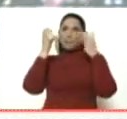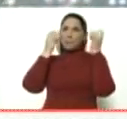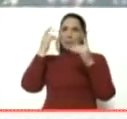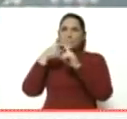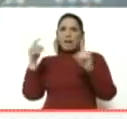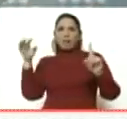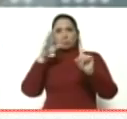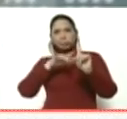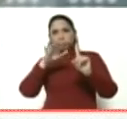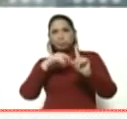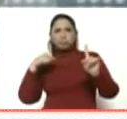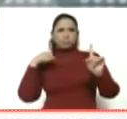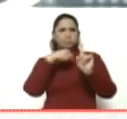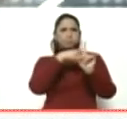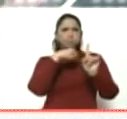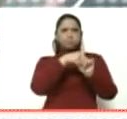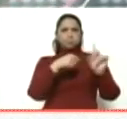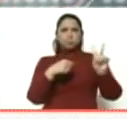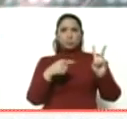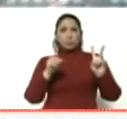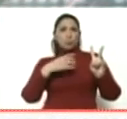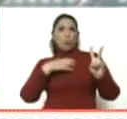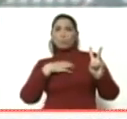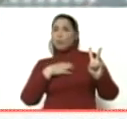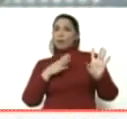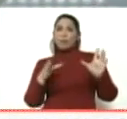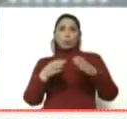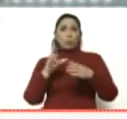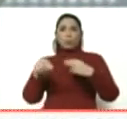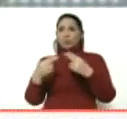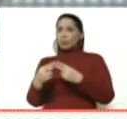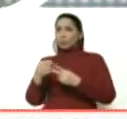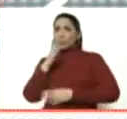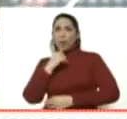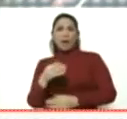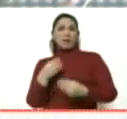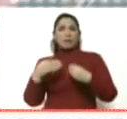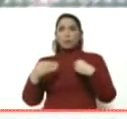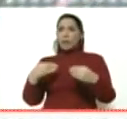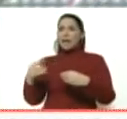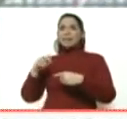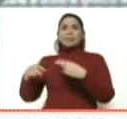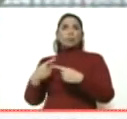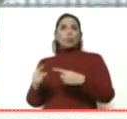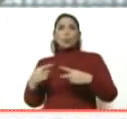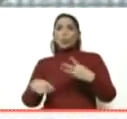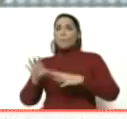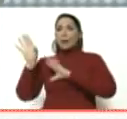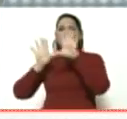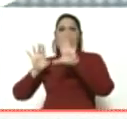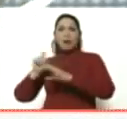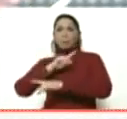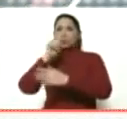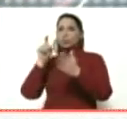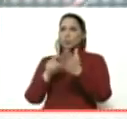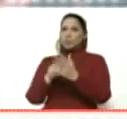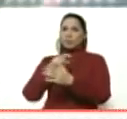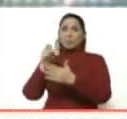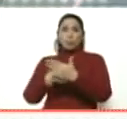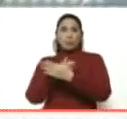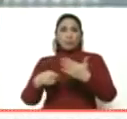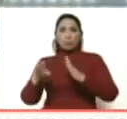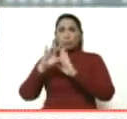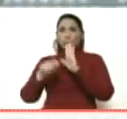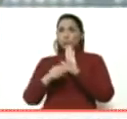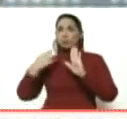agredir a Venezuela. En Venezuela no puede actuar ningún grupo irregular, ni colombiano, ni de ningún país. Está absolutamente prohibido por la Constitución